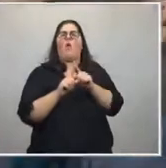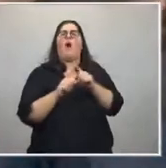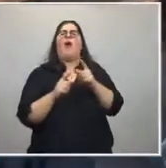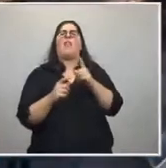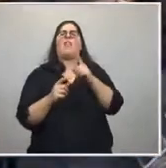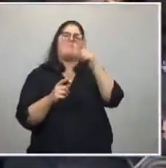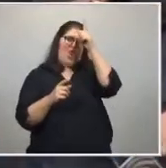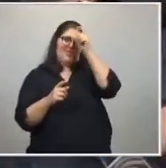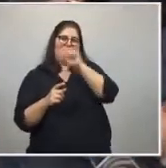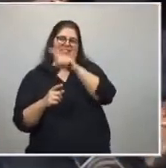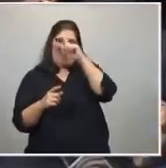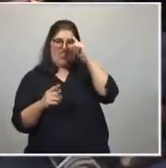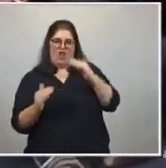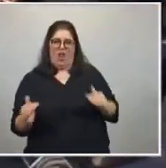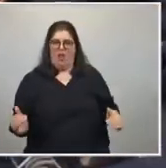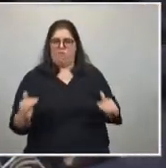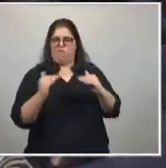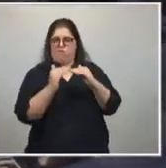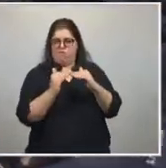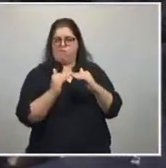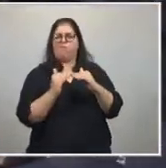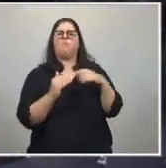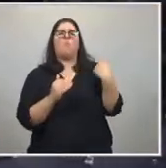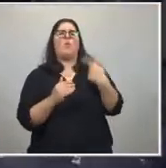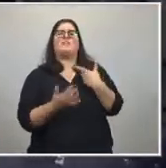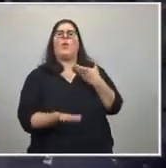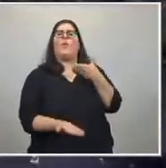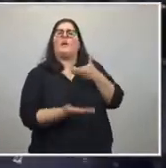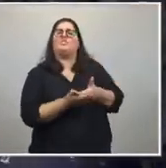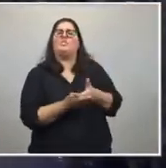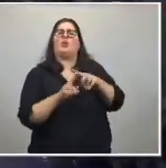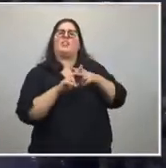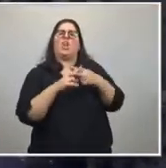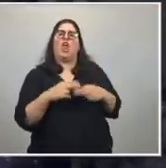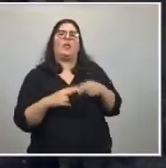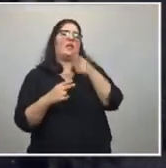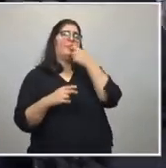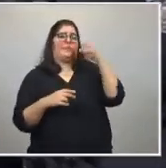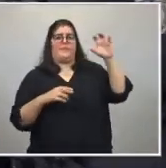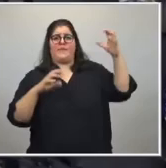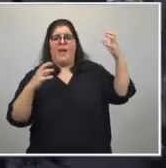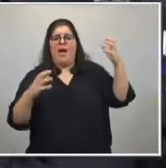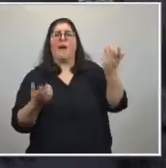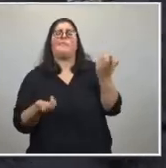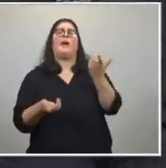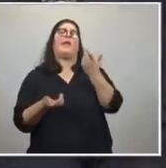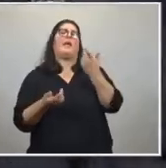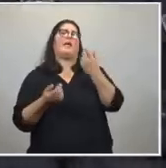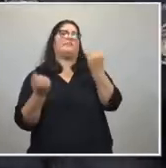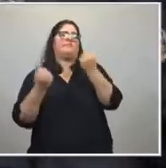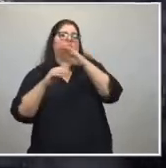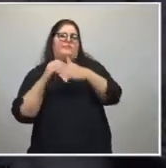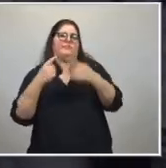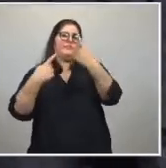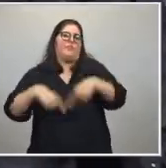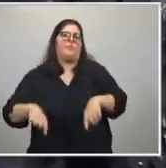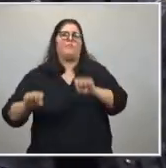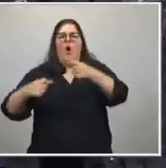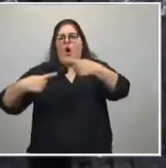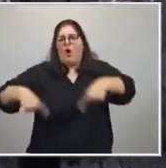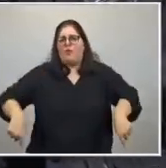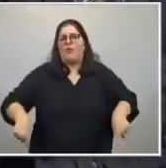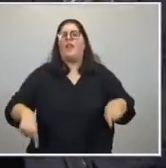cada peso que invertimos en tecnología con cámaras, en equipamiento con móviles,